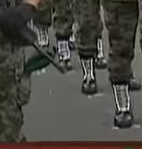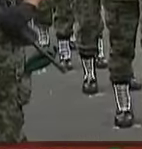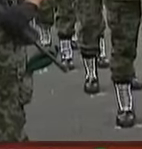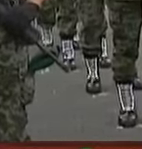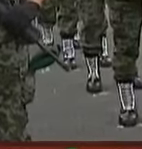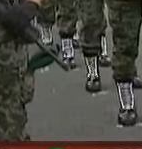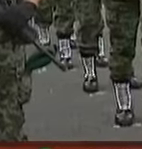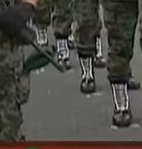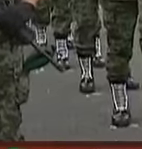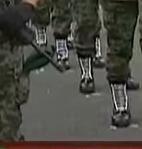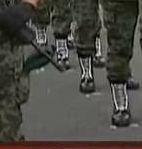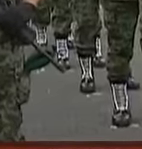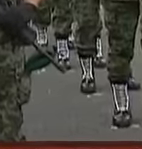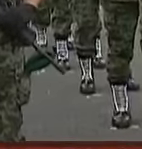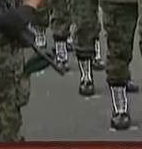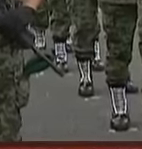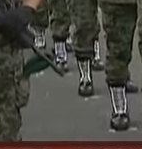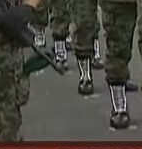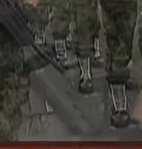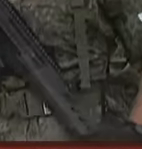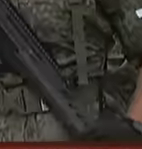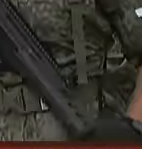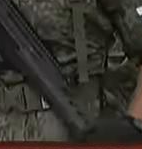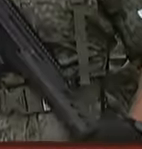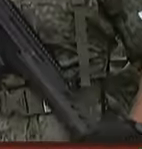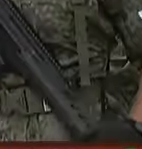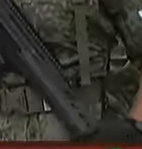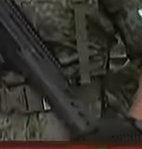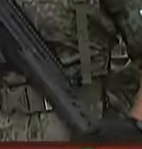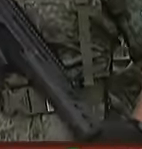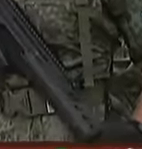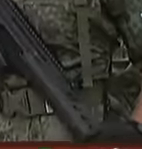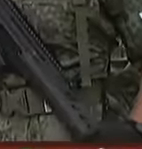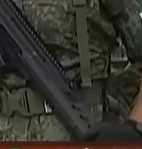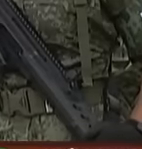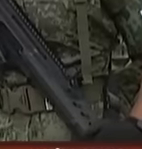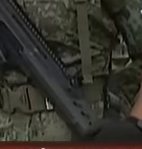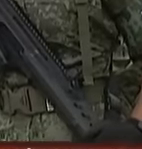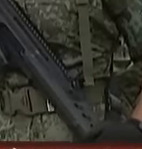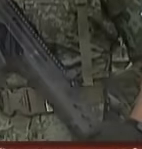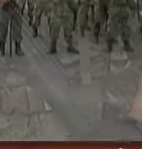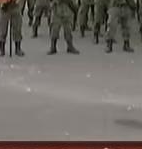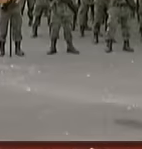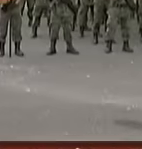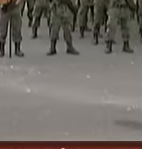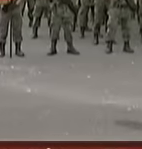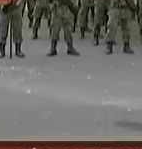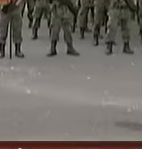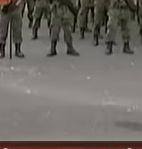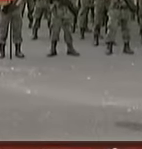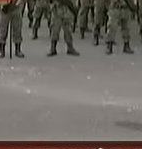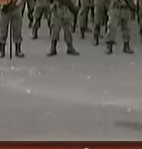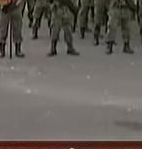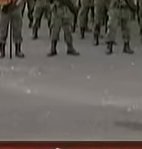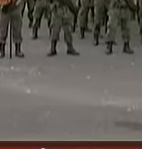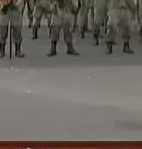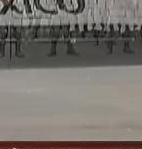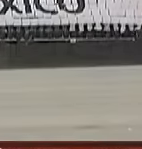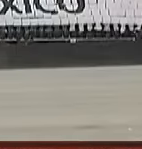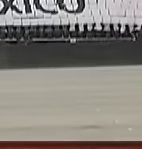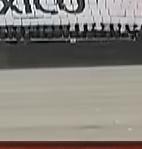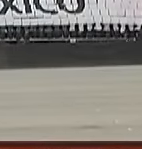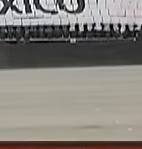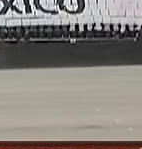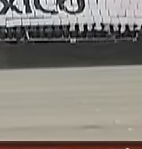pocos días Para la realización Del magno desfile militar Que año con año Se lleva a cabo En el zócalo capitalino Para conmemorar El 16 de septiembre